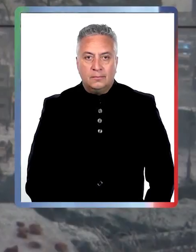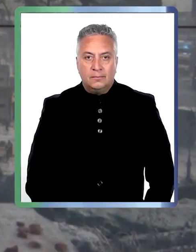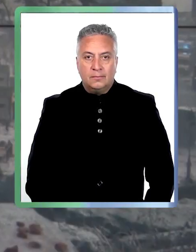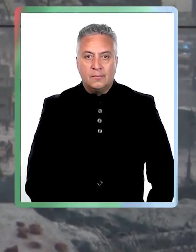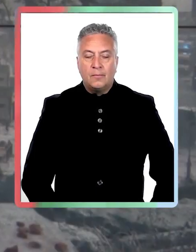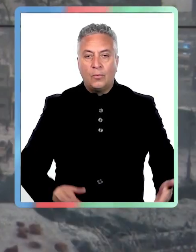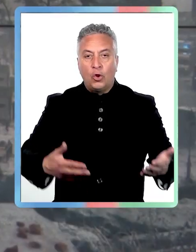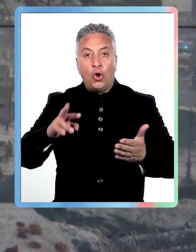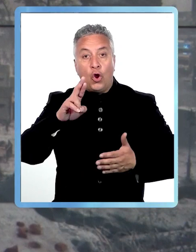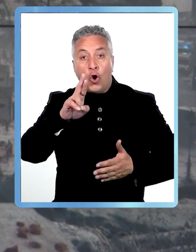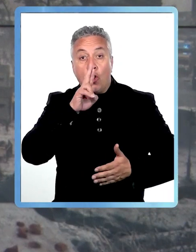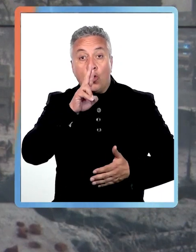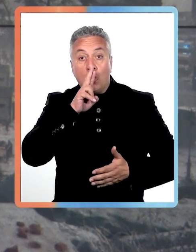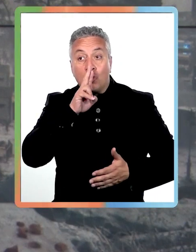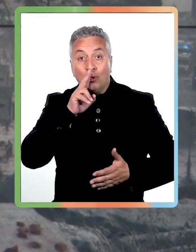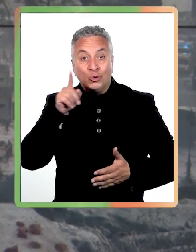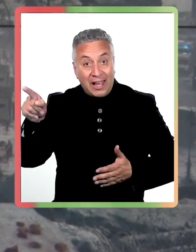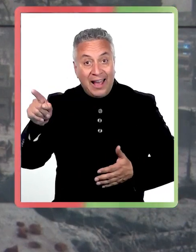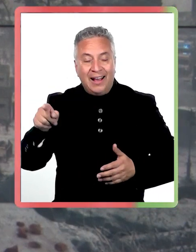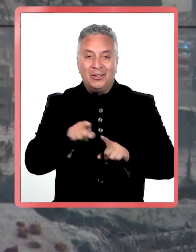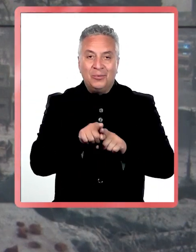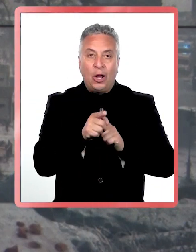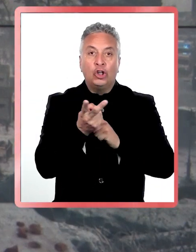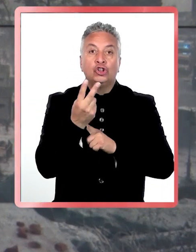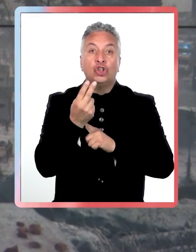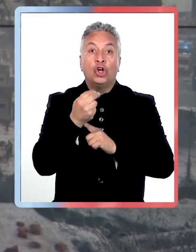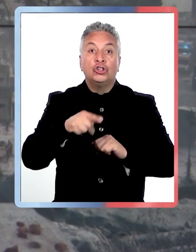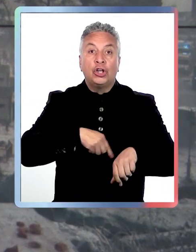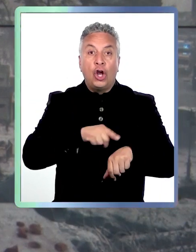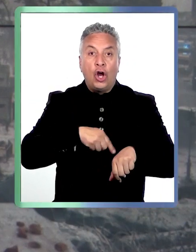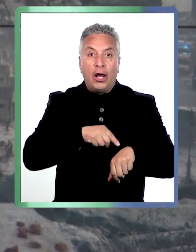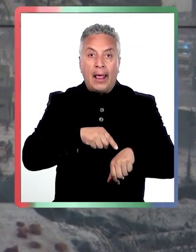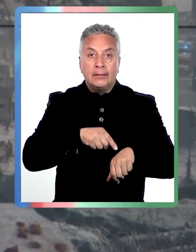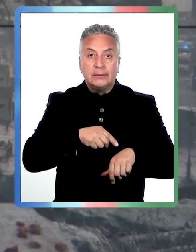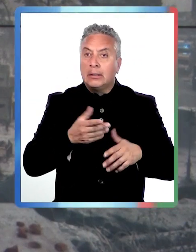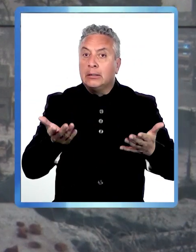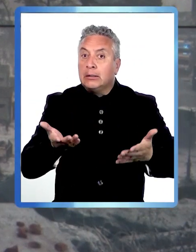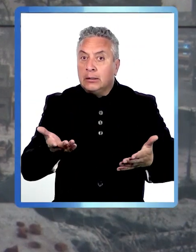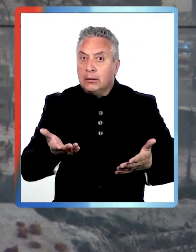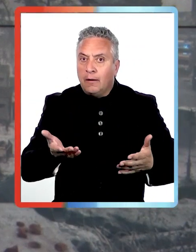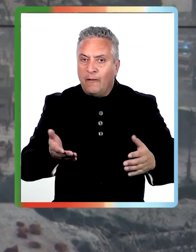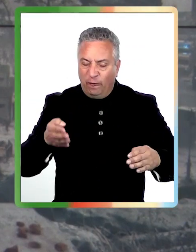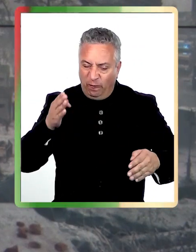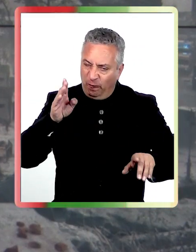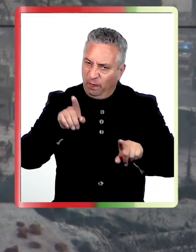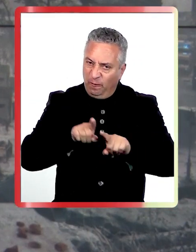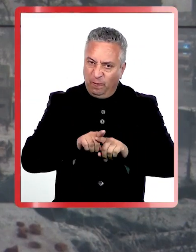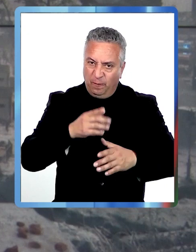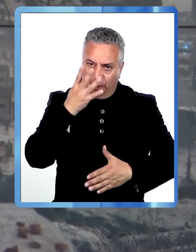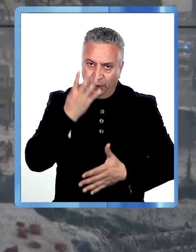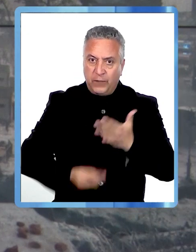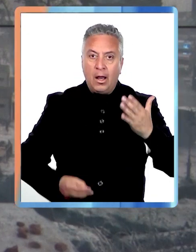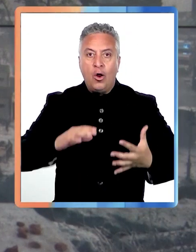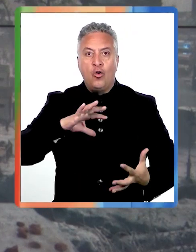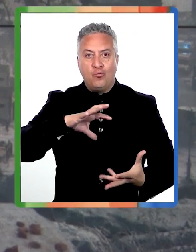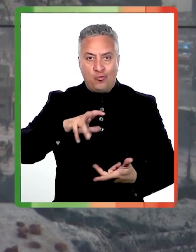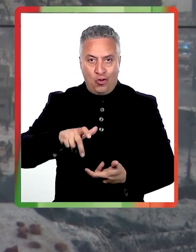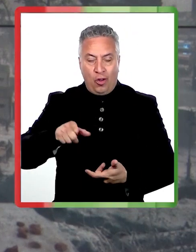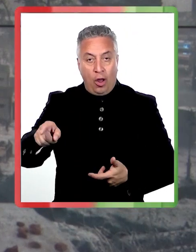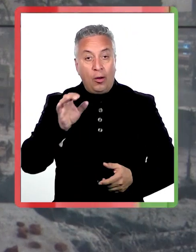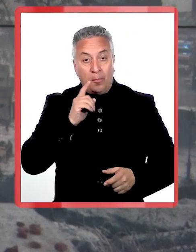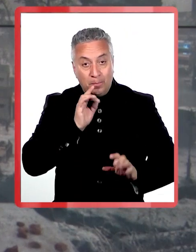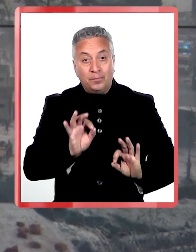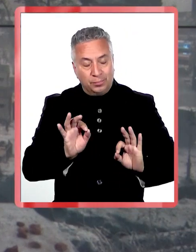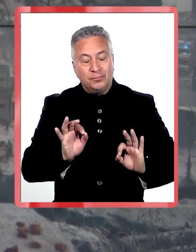Y desde Rusia nos llega 12 Horas para el Fin del Mundo, una película a la que su título en español no le hace justicia. Su nombre original